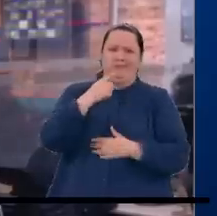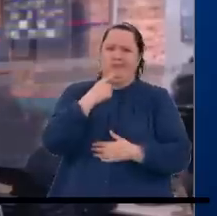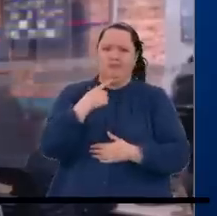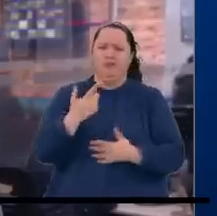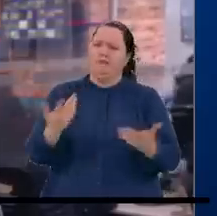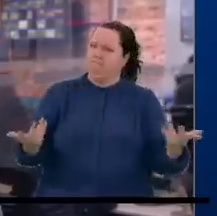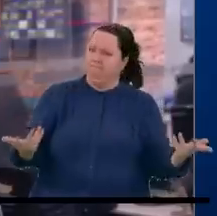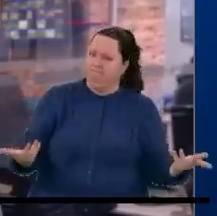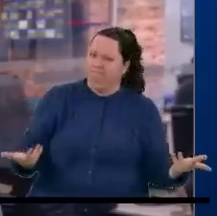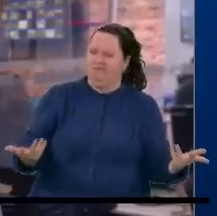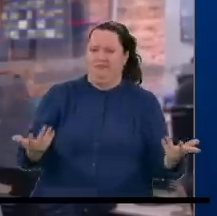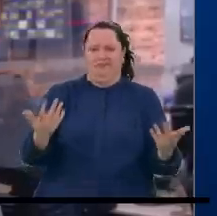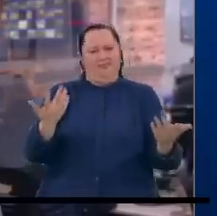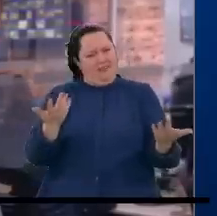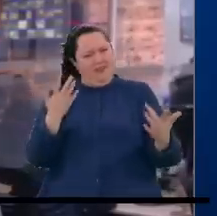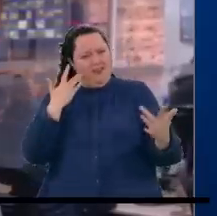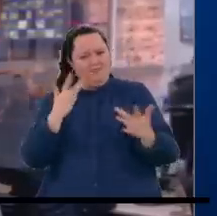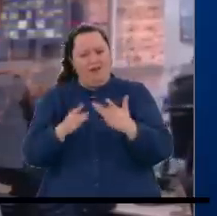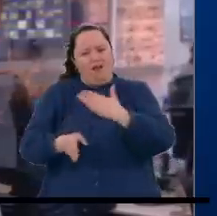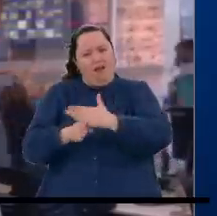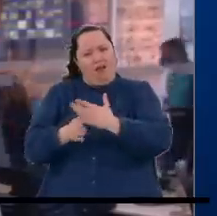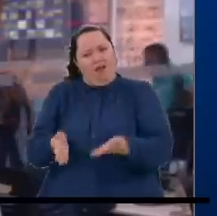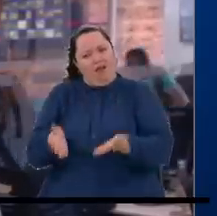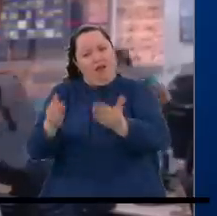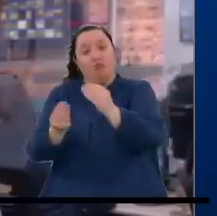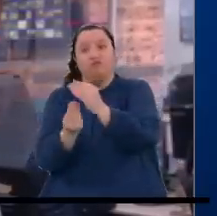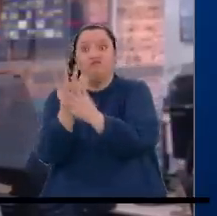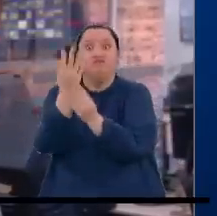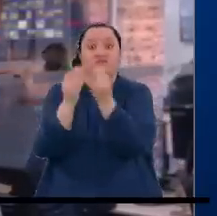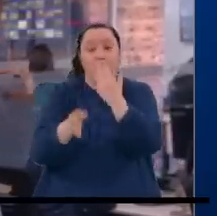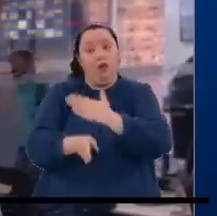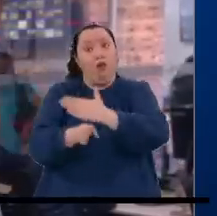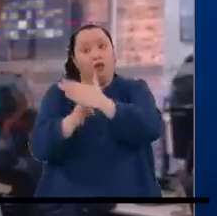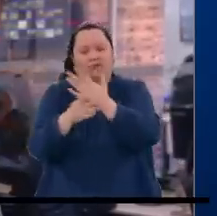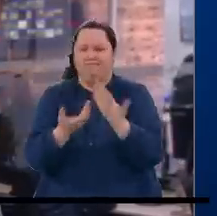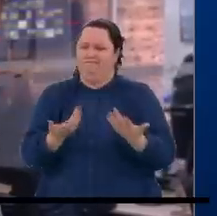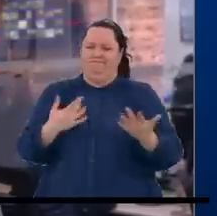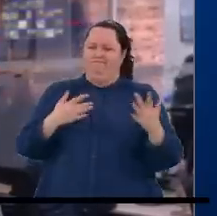contraproducente permitir que continúen los cultivos de coca en el país.